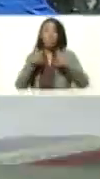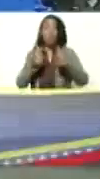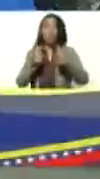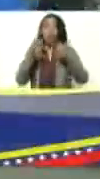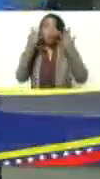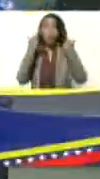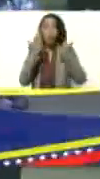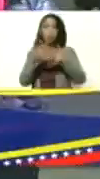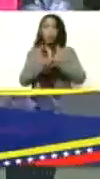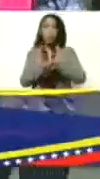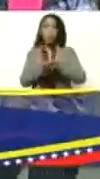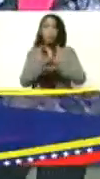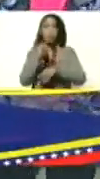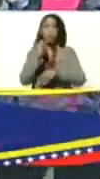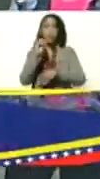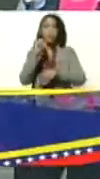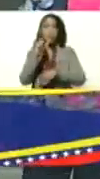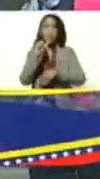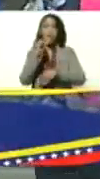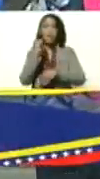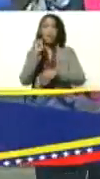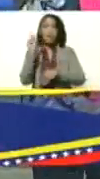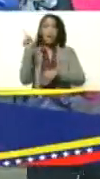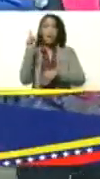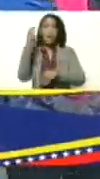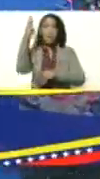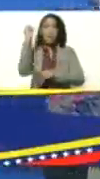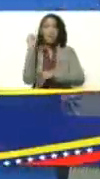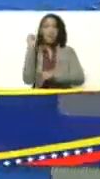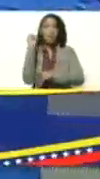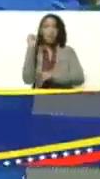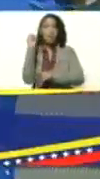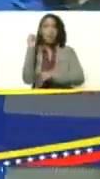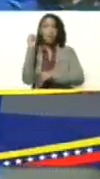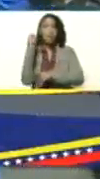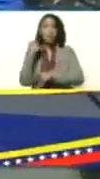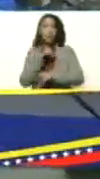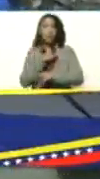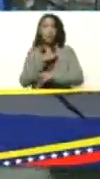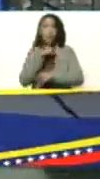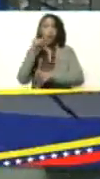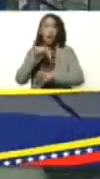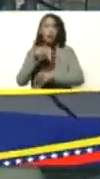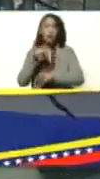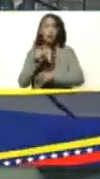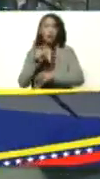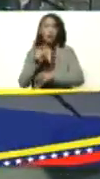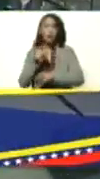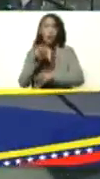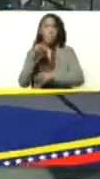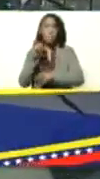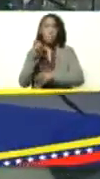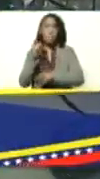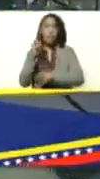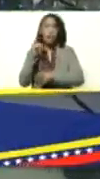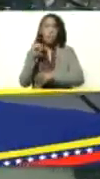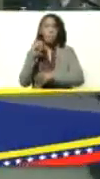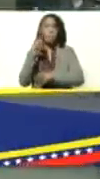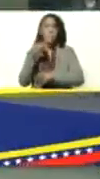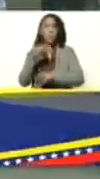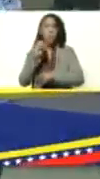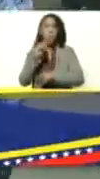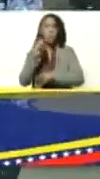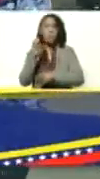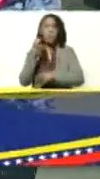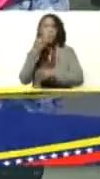integral del INSAI. Él está en Petare. Nosotros estamos en Mampote. Miren